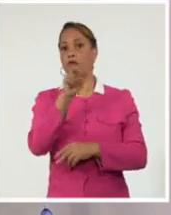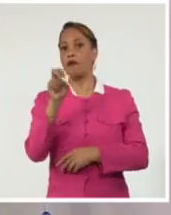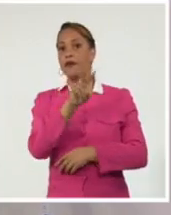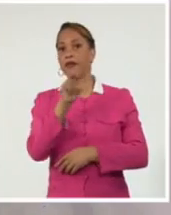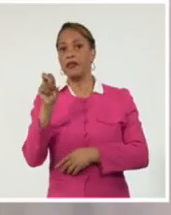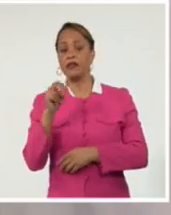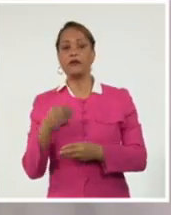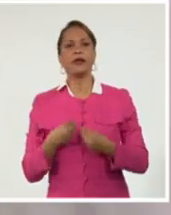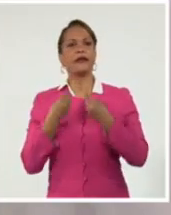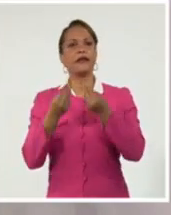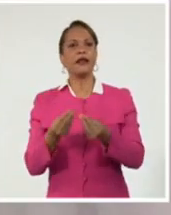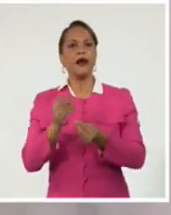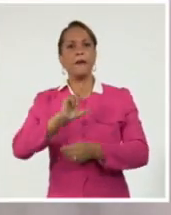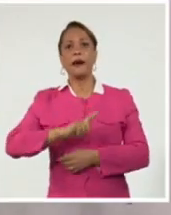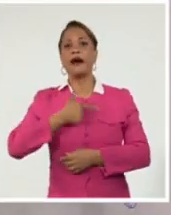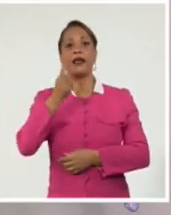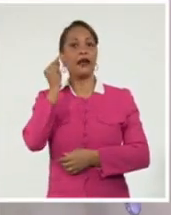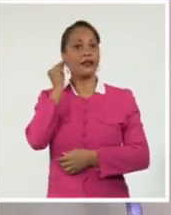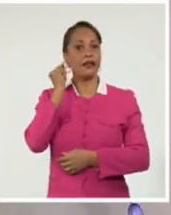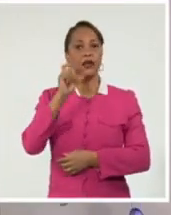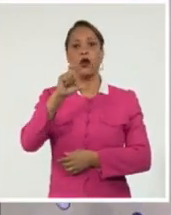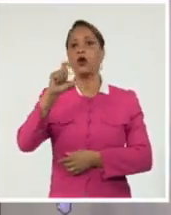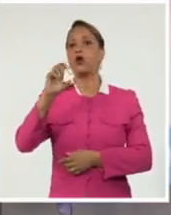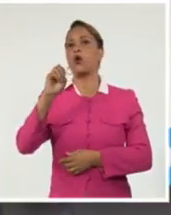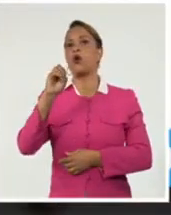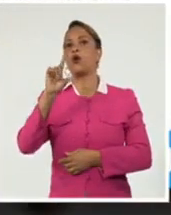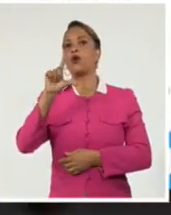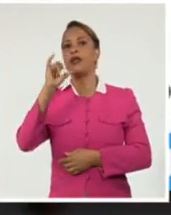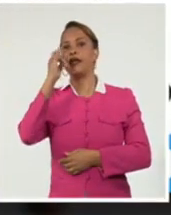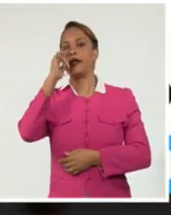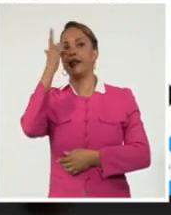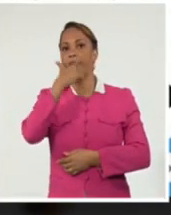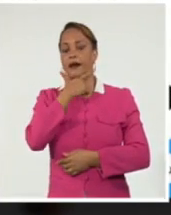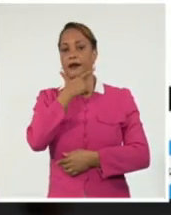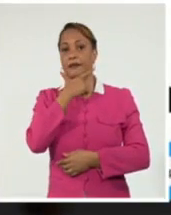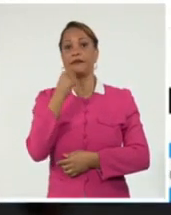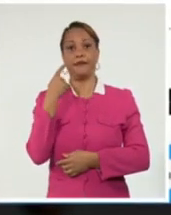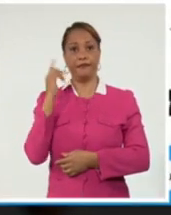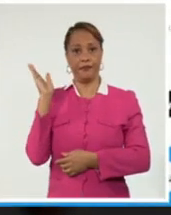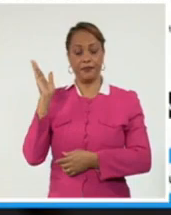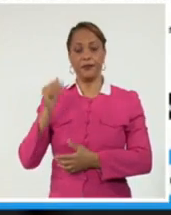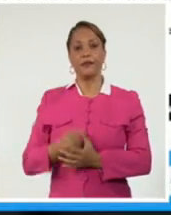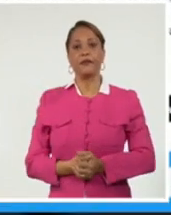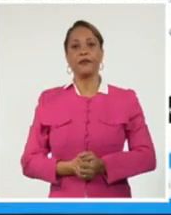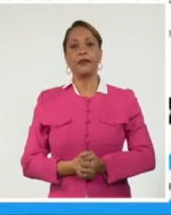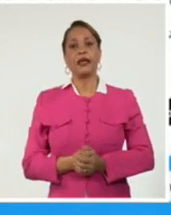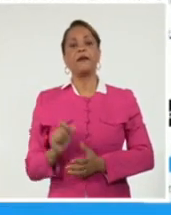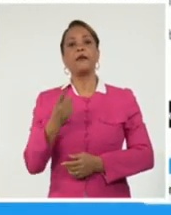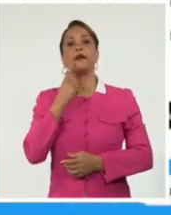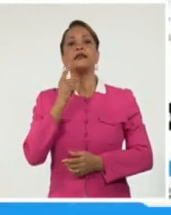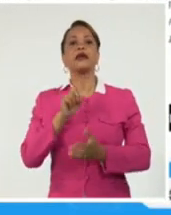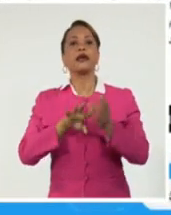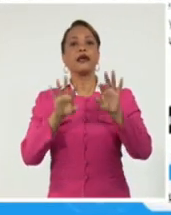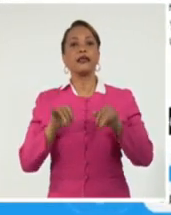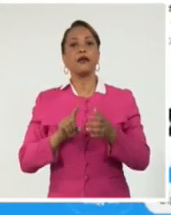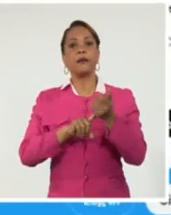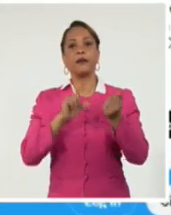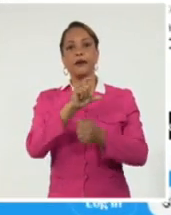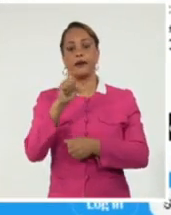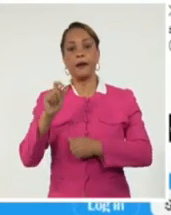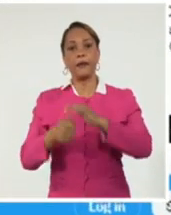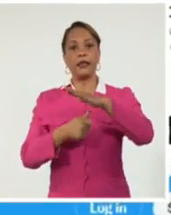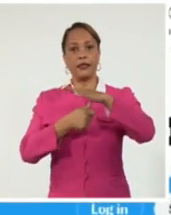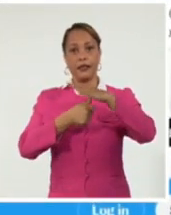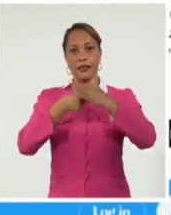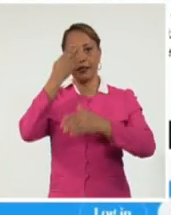para la actriz y profesora Corina Mestre. El primer secretario del Comité Central del Partido Comunista de Cuba y presidente de la República,